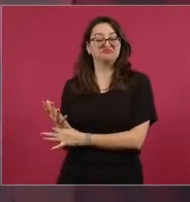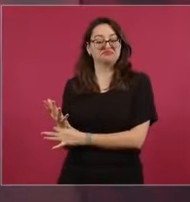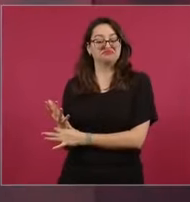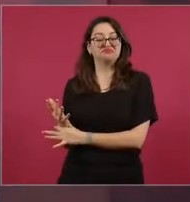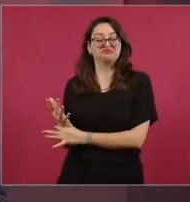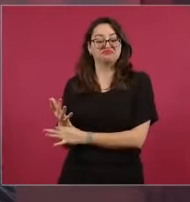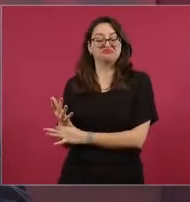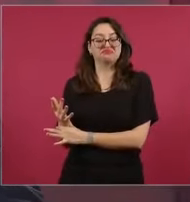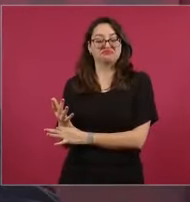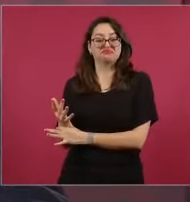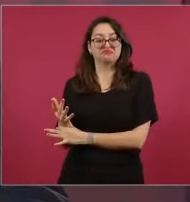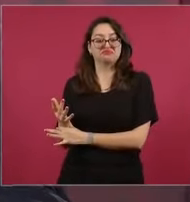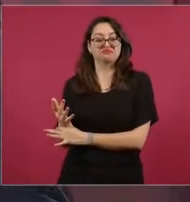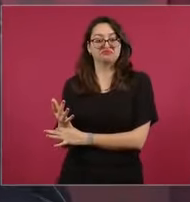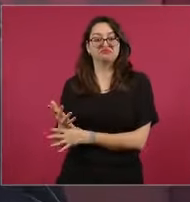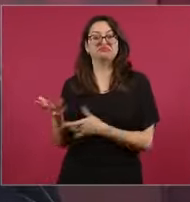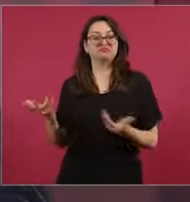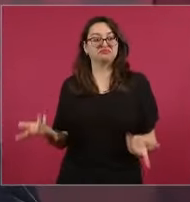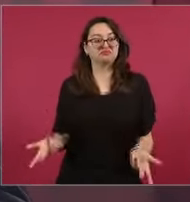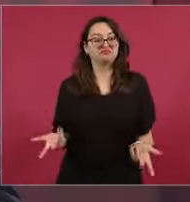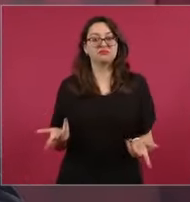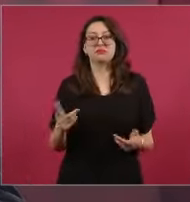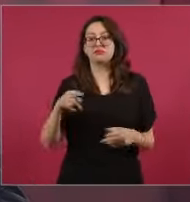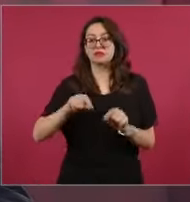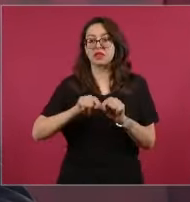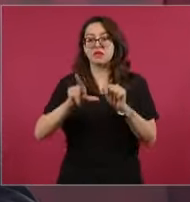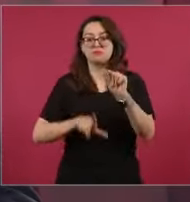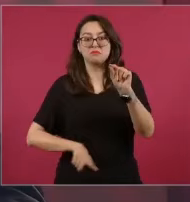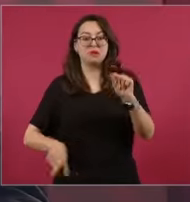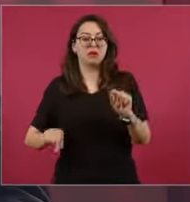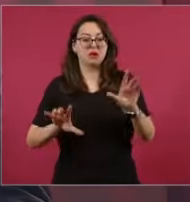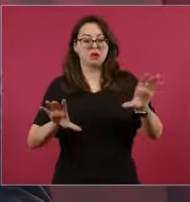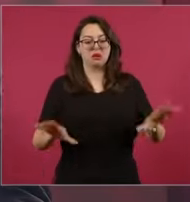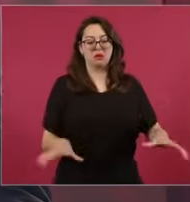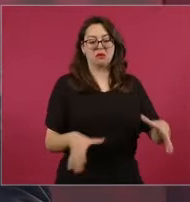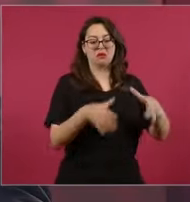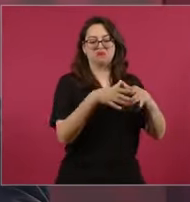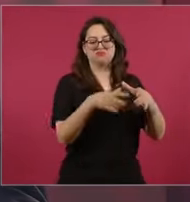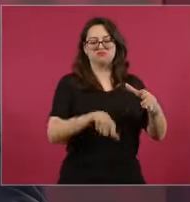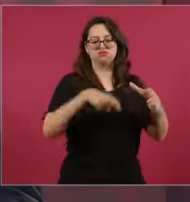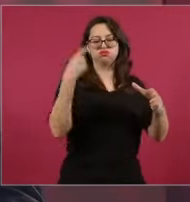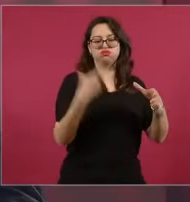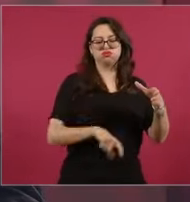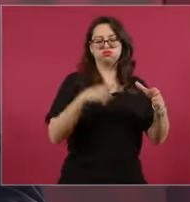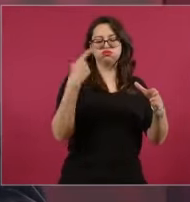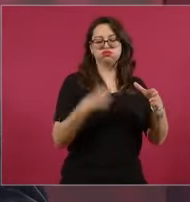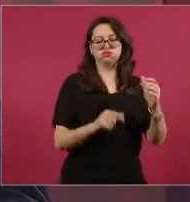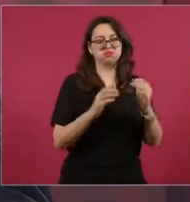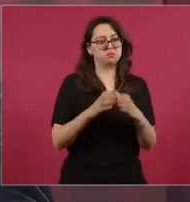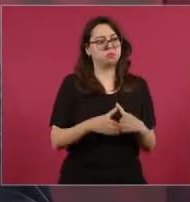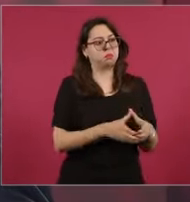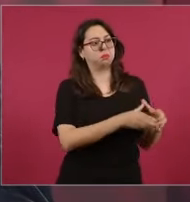principal de la desigualdad económica y de la desigualdad social.